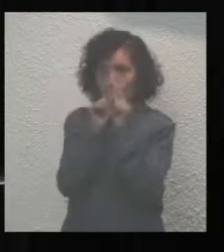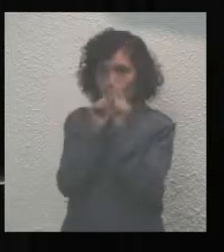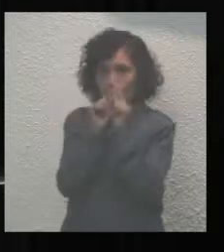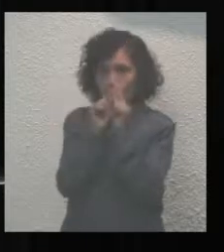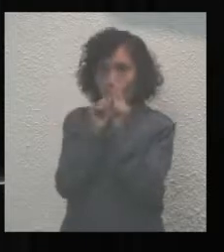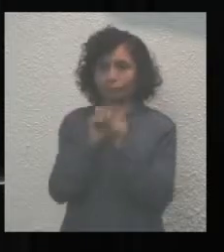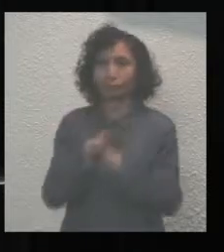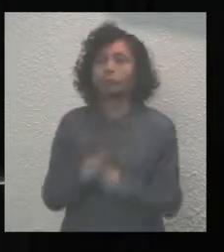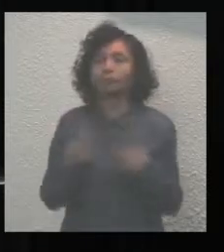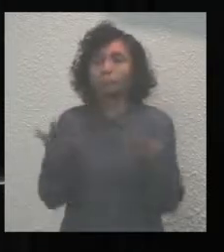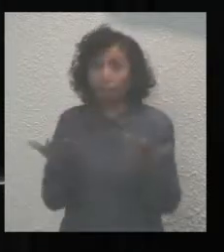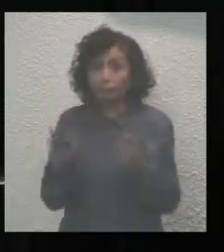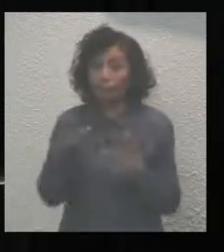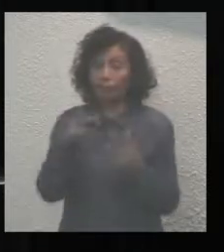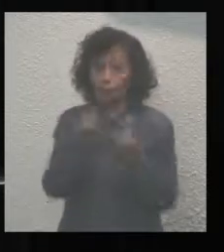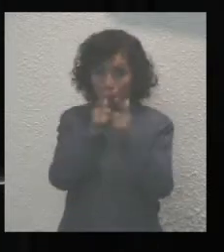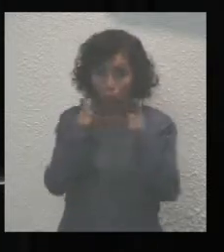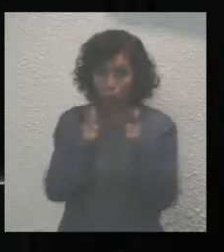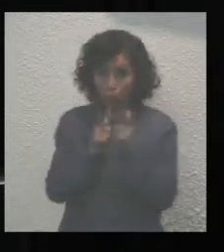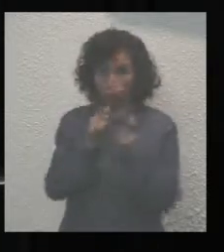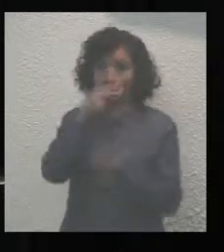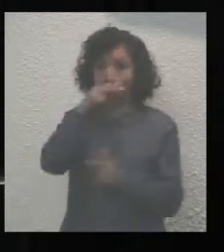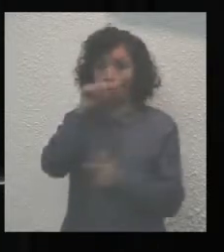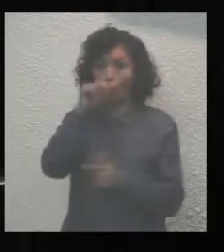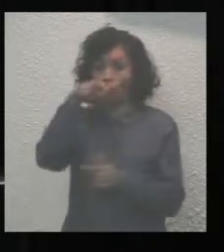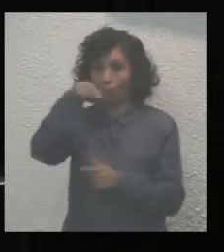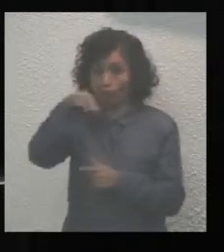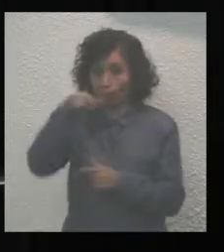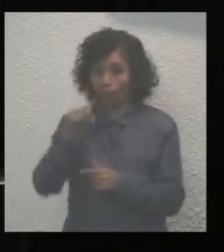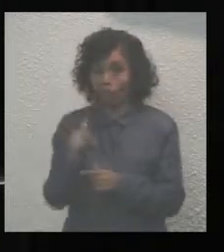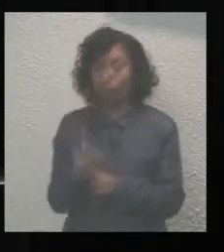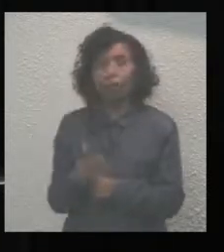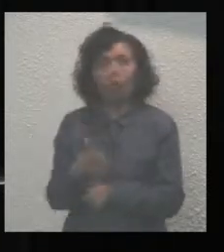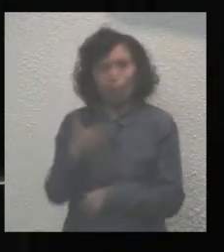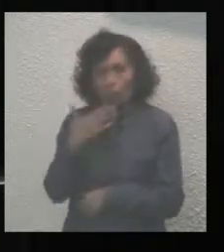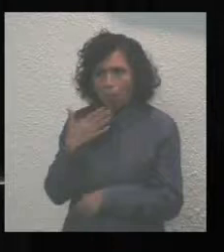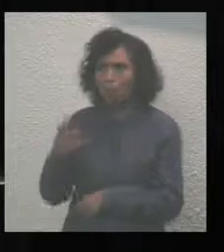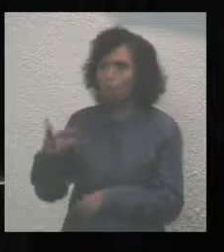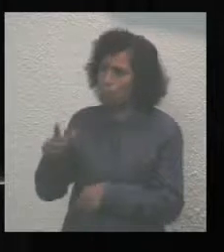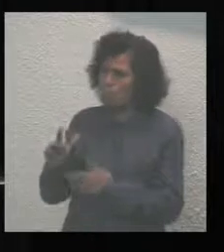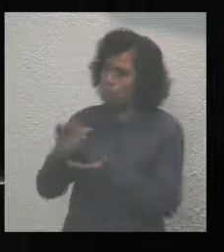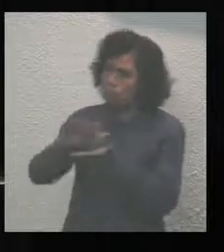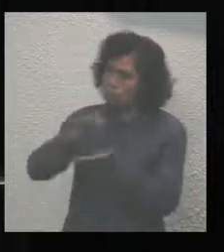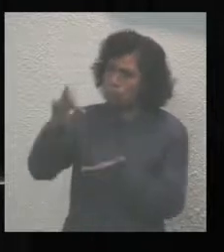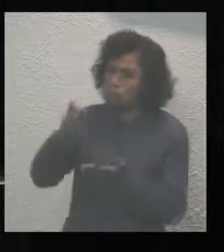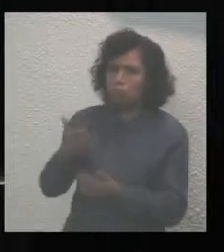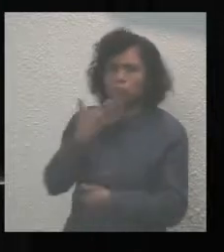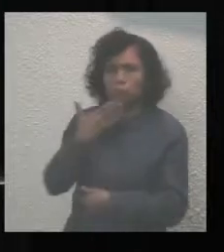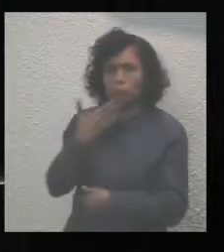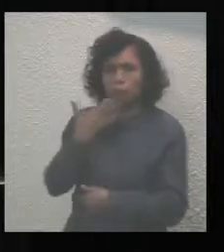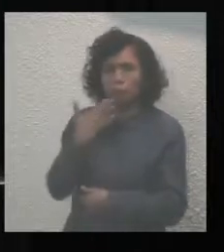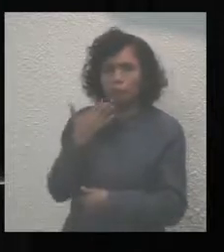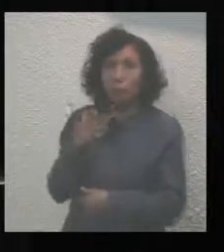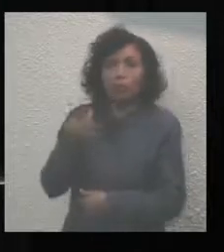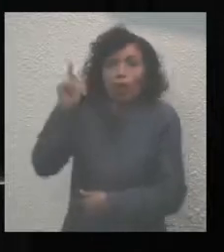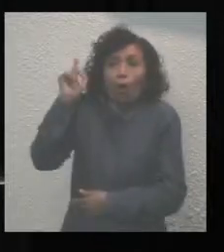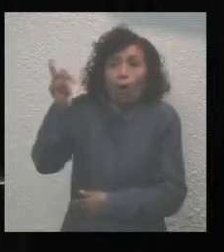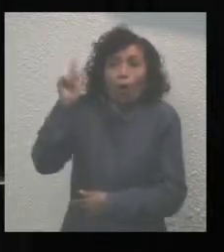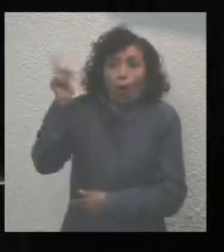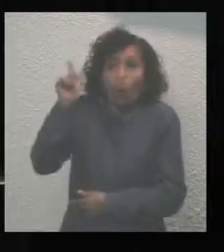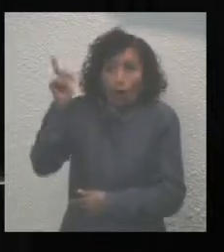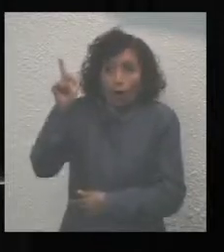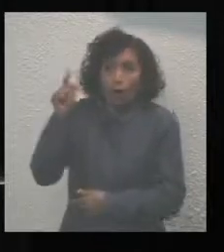En Acción Nacional reconocemos los aciertos y desaciertos de este gobierno y esperamos que la próxima